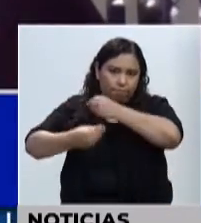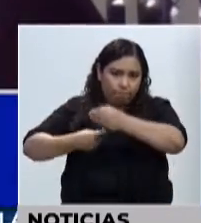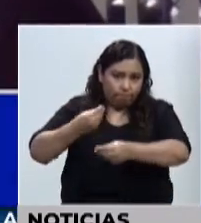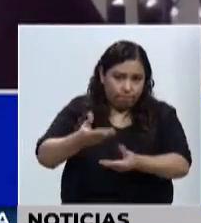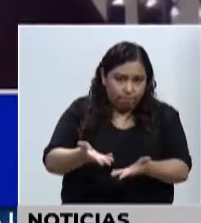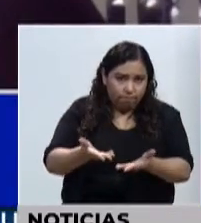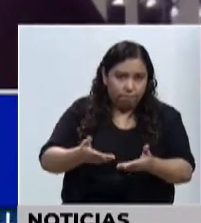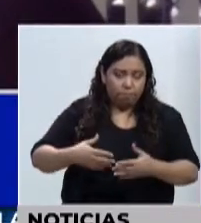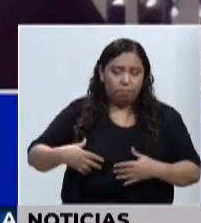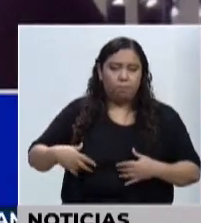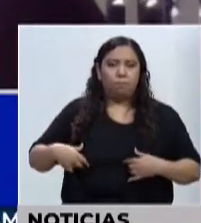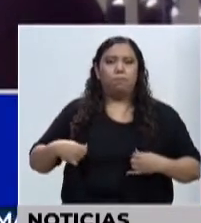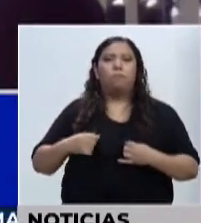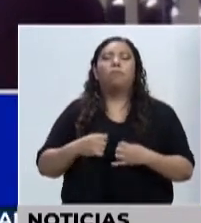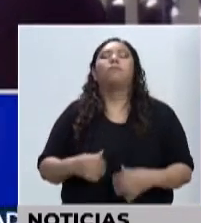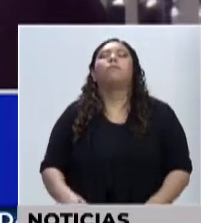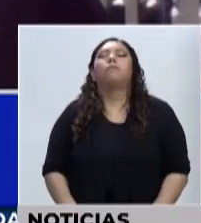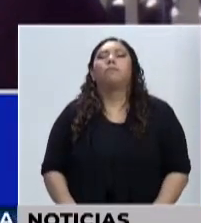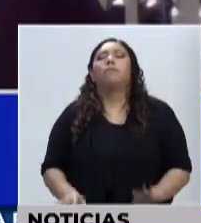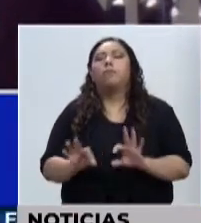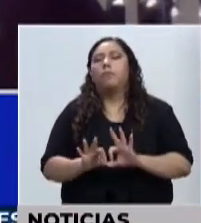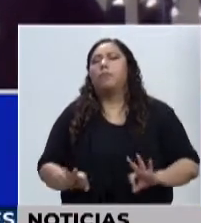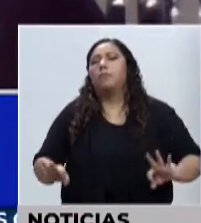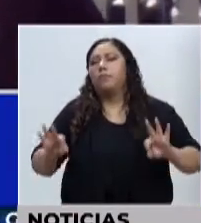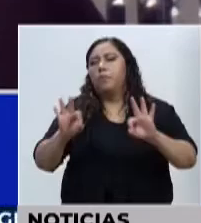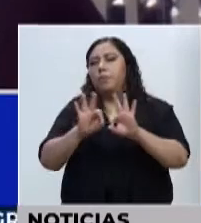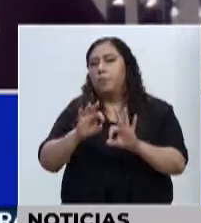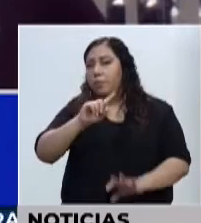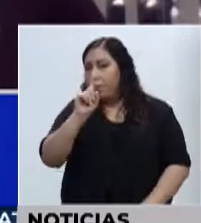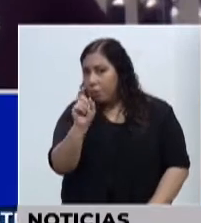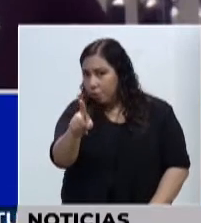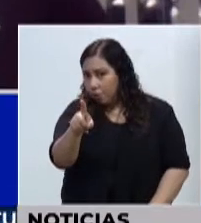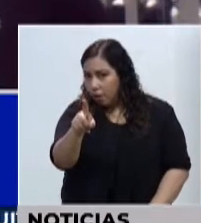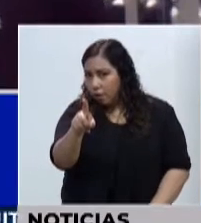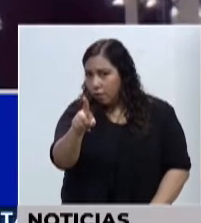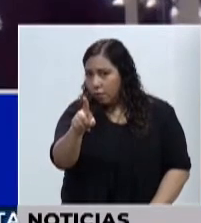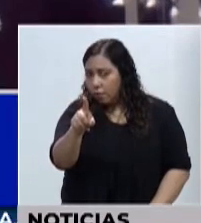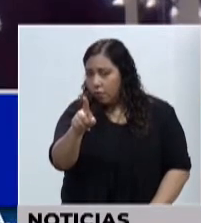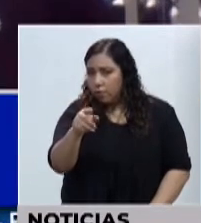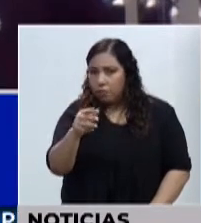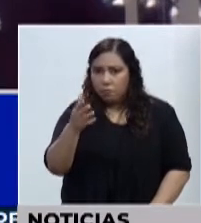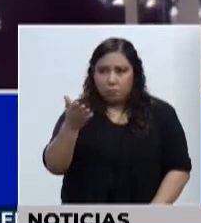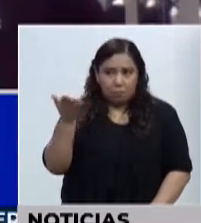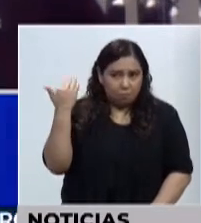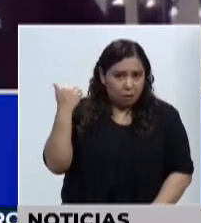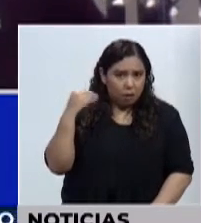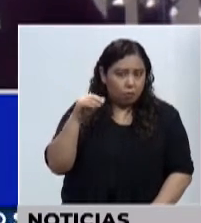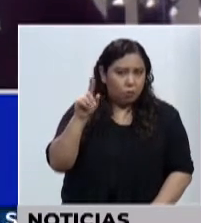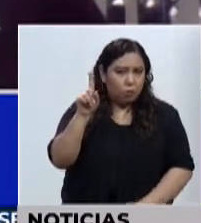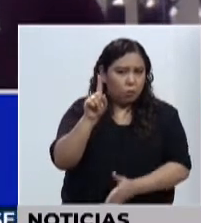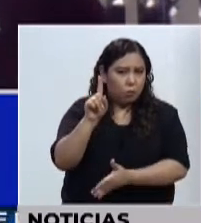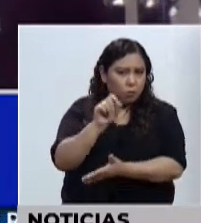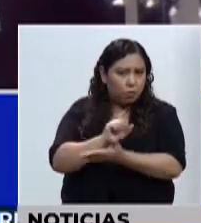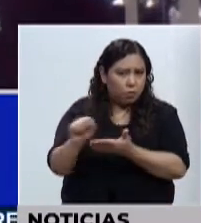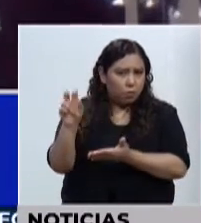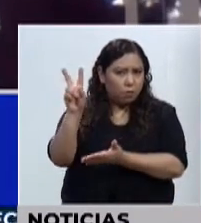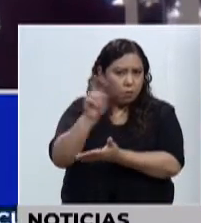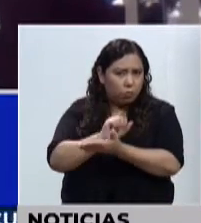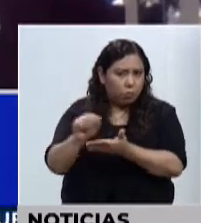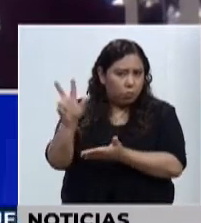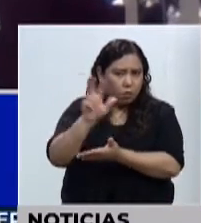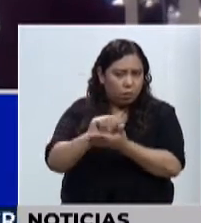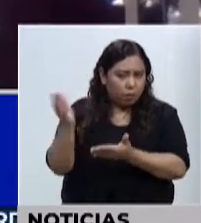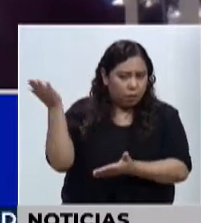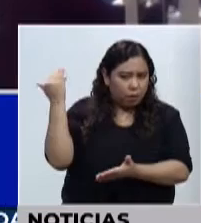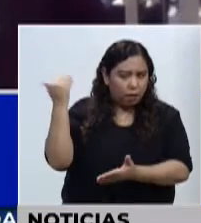importante, fundamental, porque es lo que hemos visto en los últimos días, en las últimas semanas, anunciado incluso por el